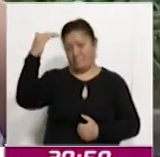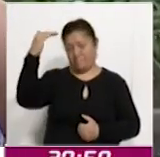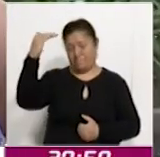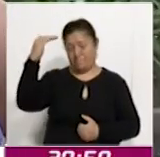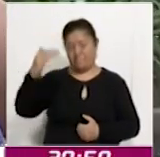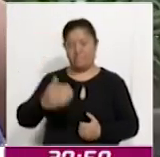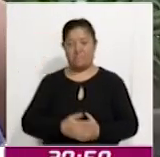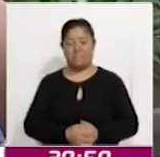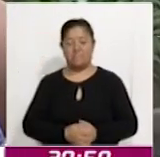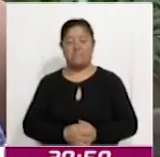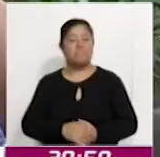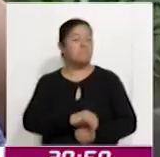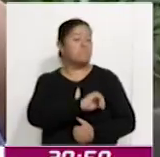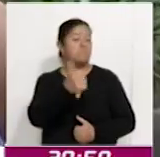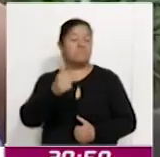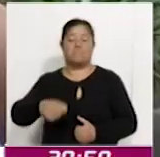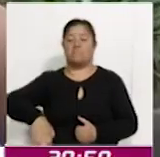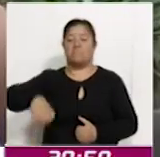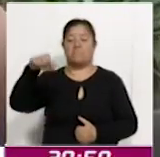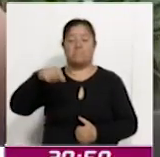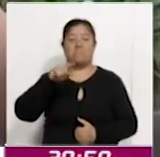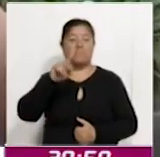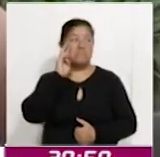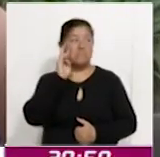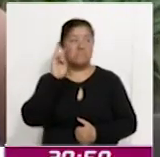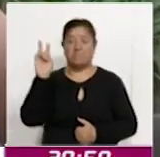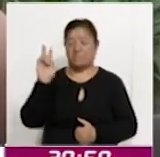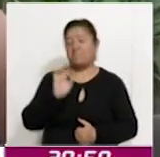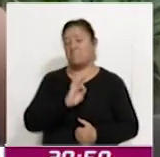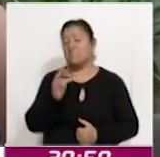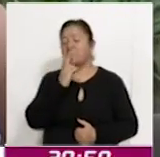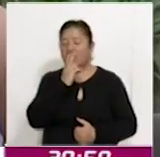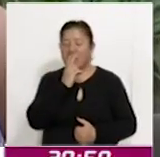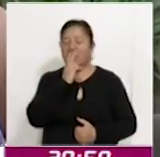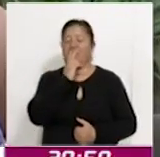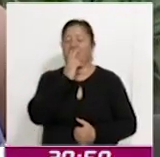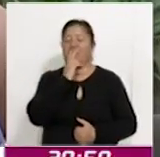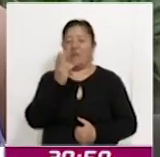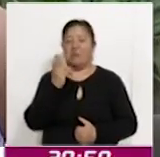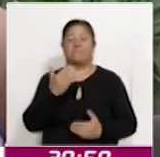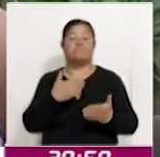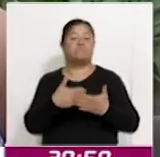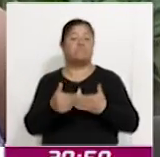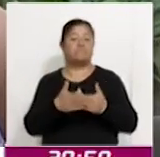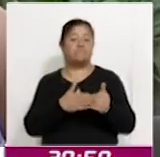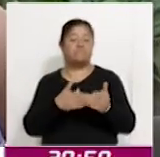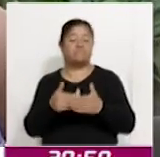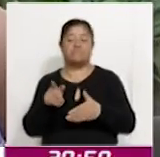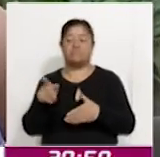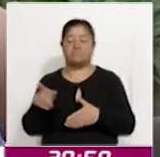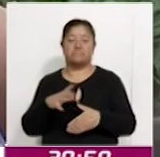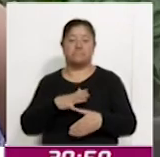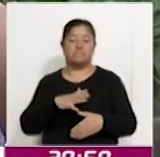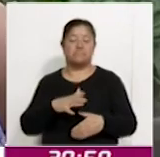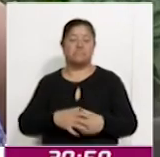y de cualquier otra edad. Van a poder ver o podrán apreciar modelos desde